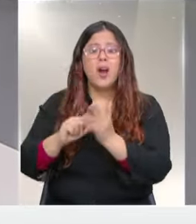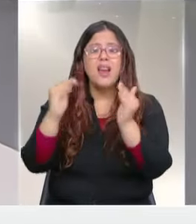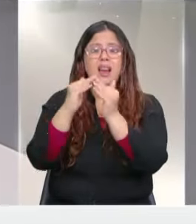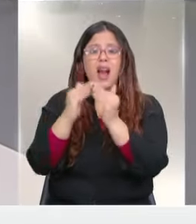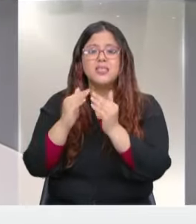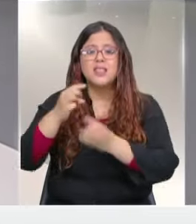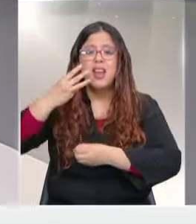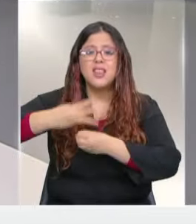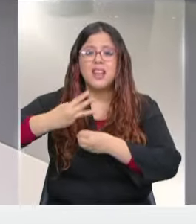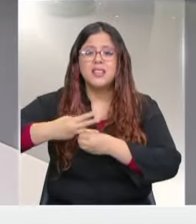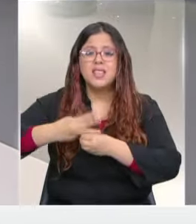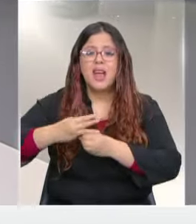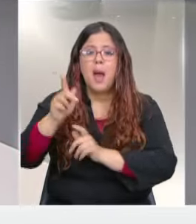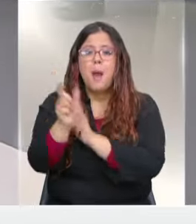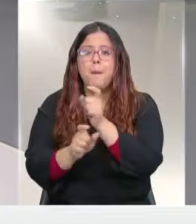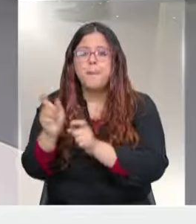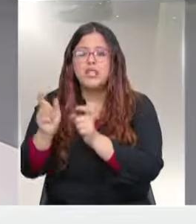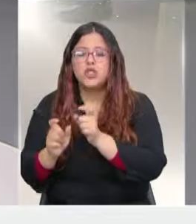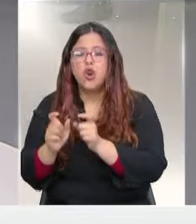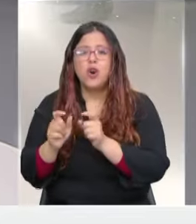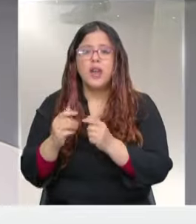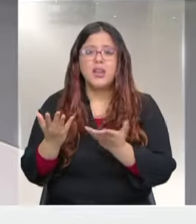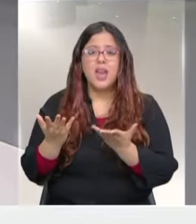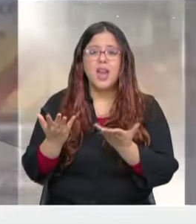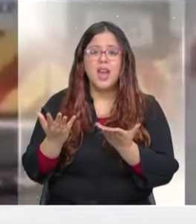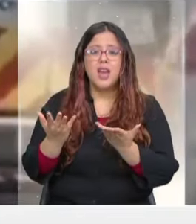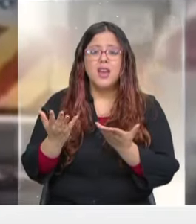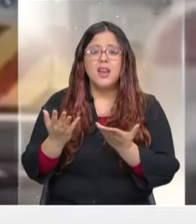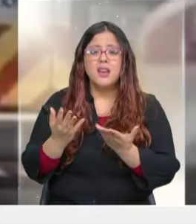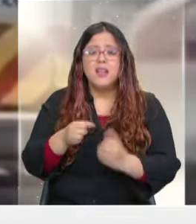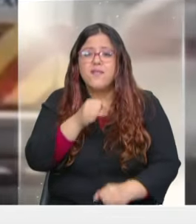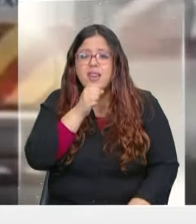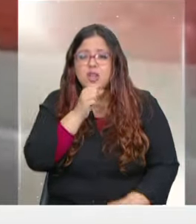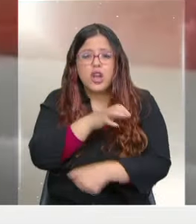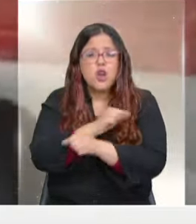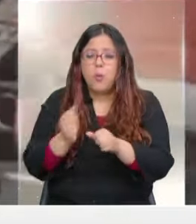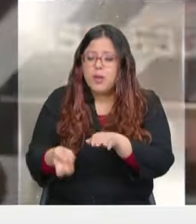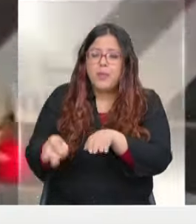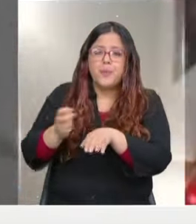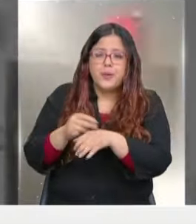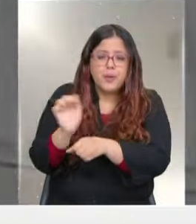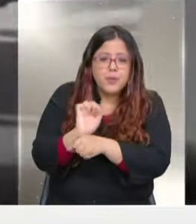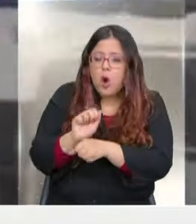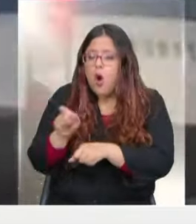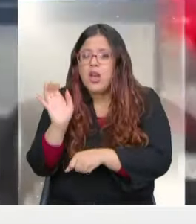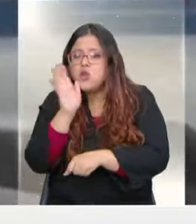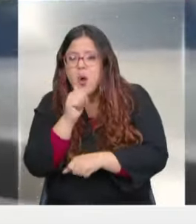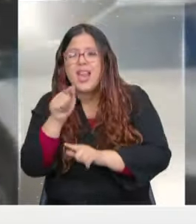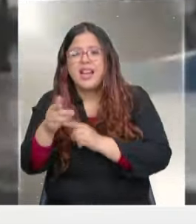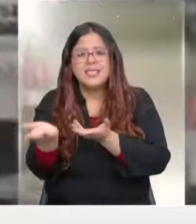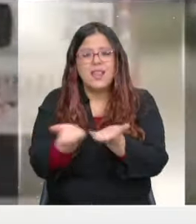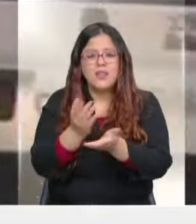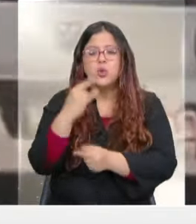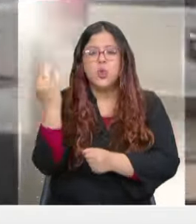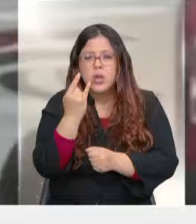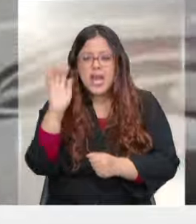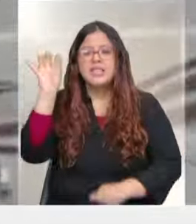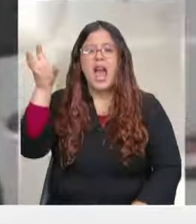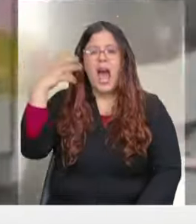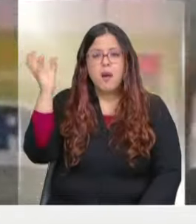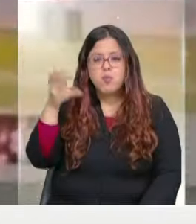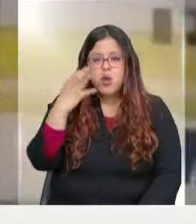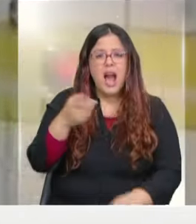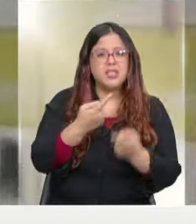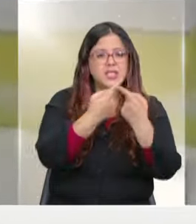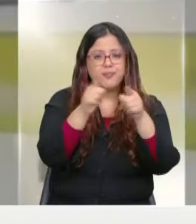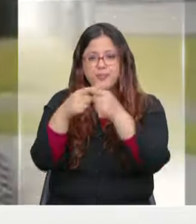Mucha gente mayor con problemas de movilidad, que ya no puede tomar un automóvil o que no lo tiene, los servicios de urgencia, las ambulancias de